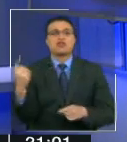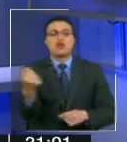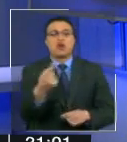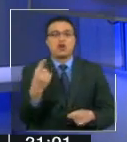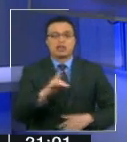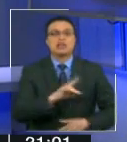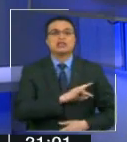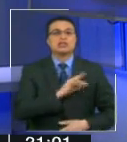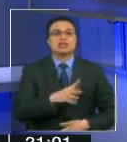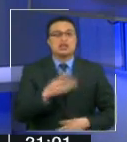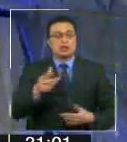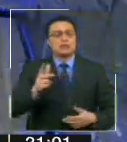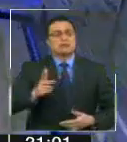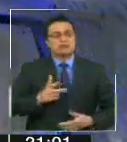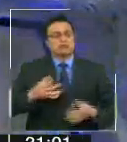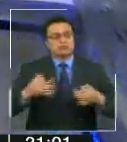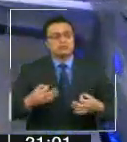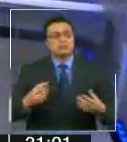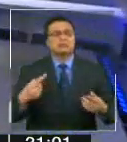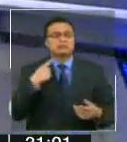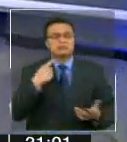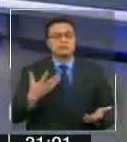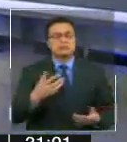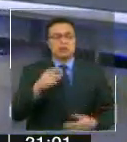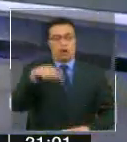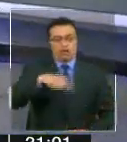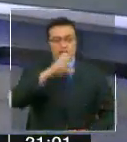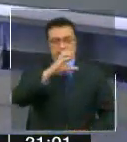los chilenos honestos. Hoy en CNN Prime.